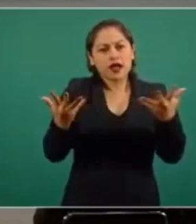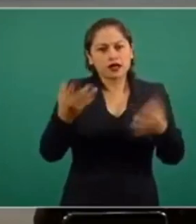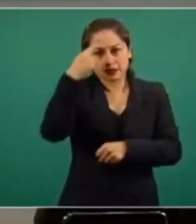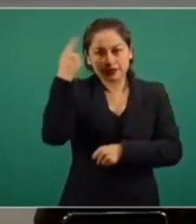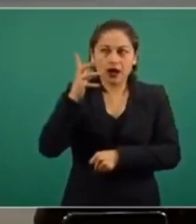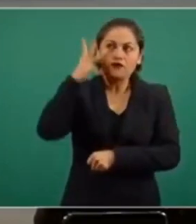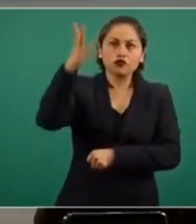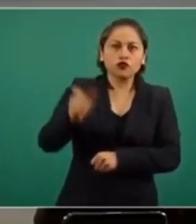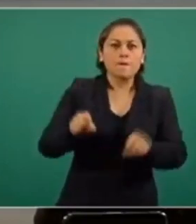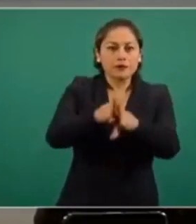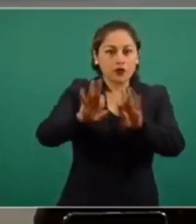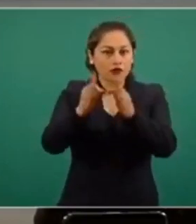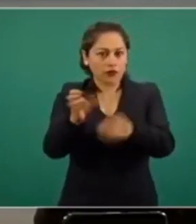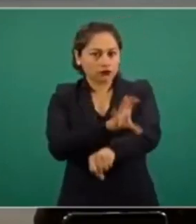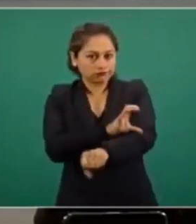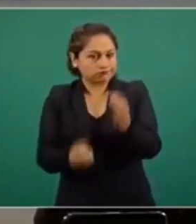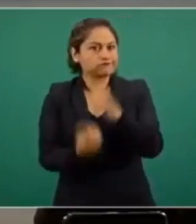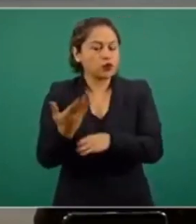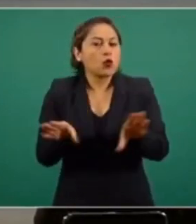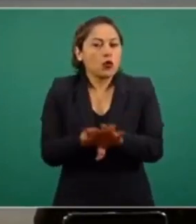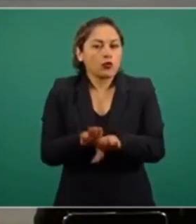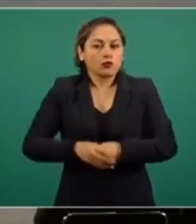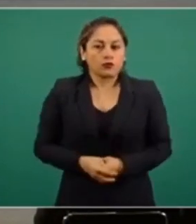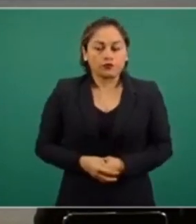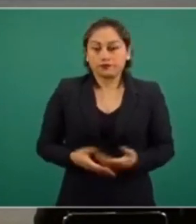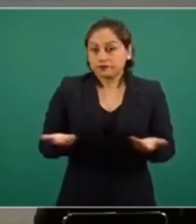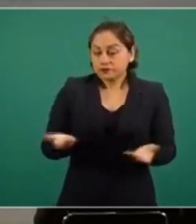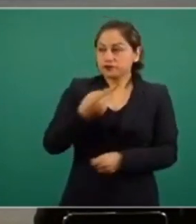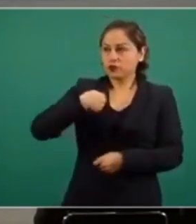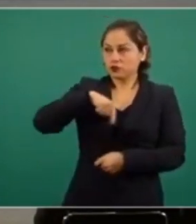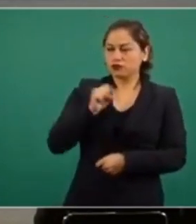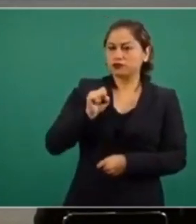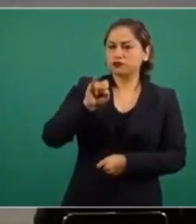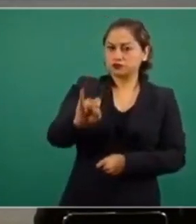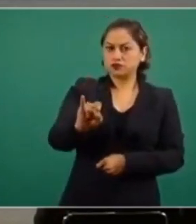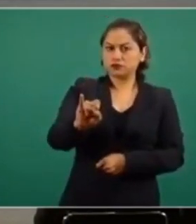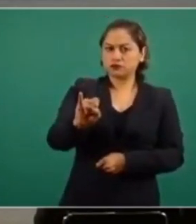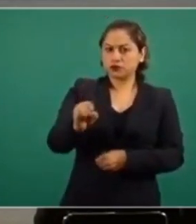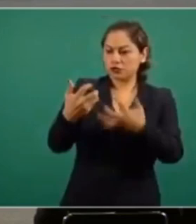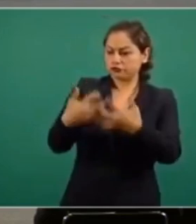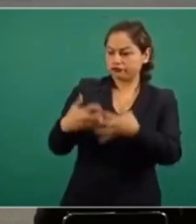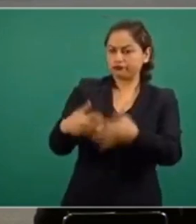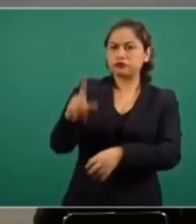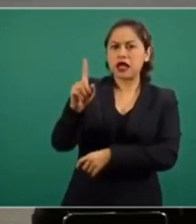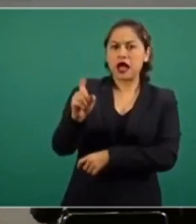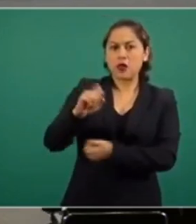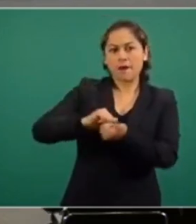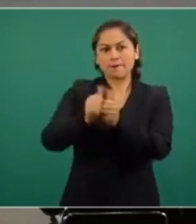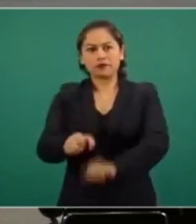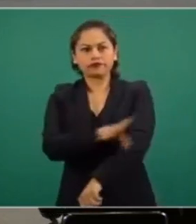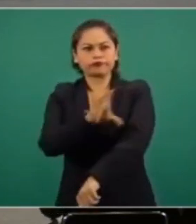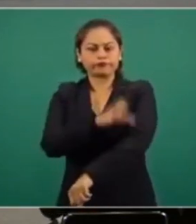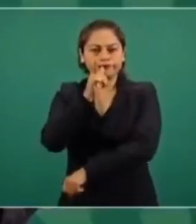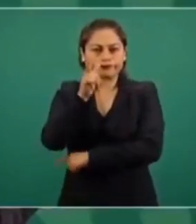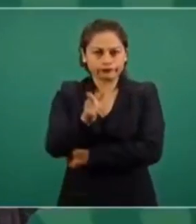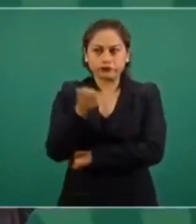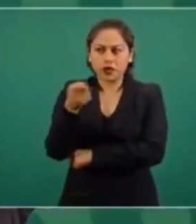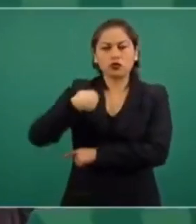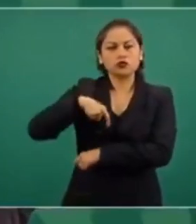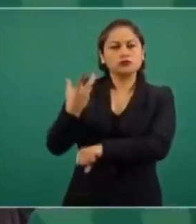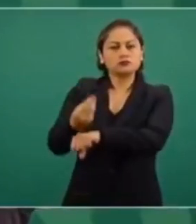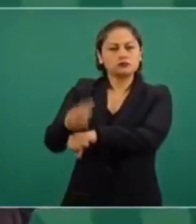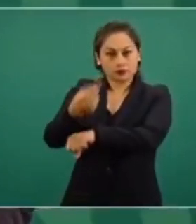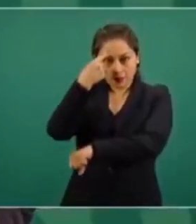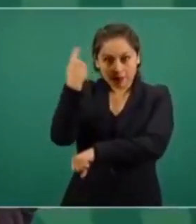Bueno, vamos a renovar las hidroeléctricas, que es producir energía